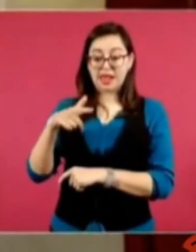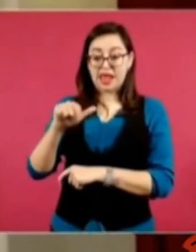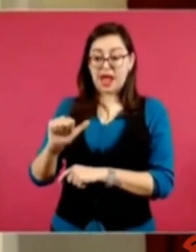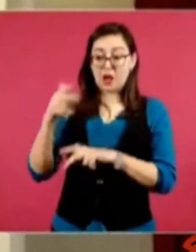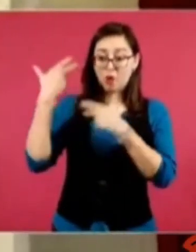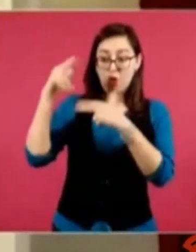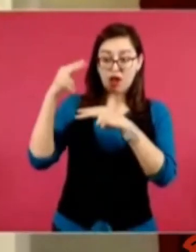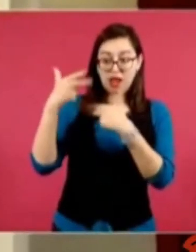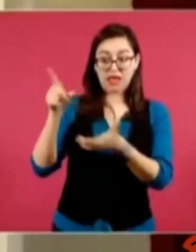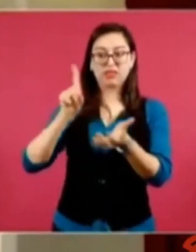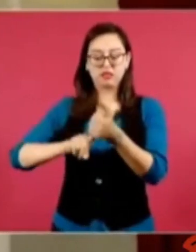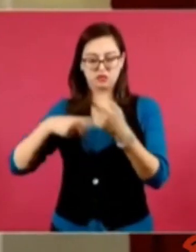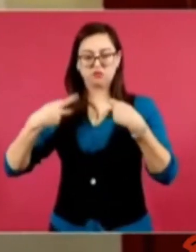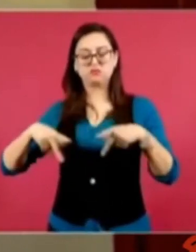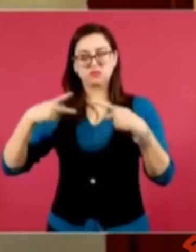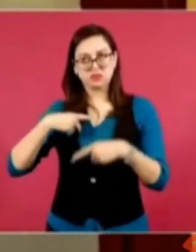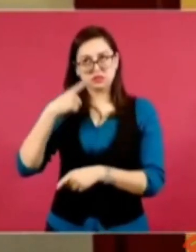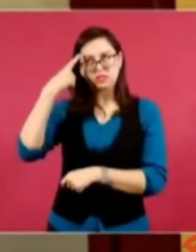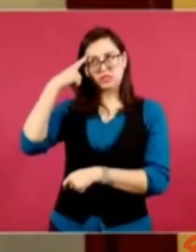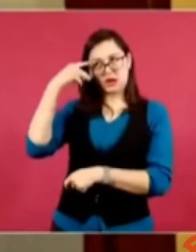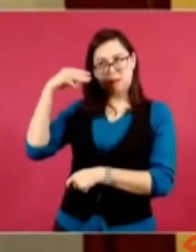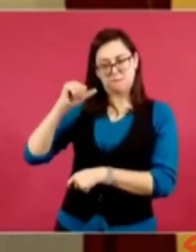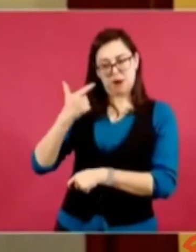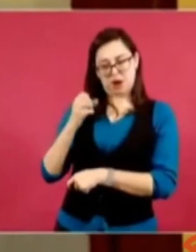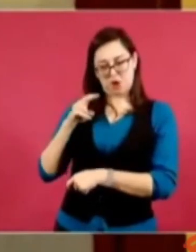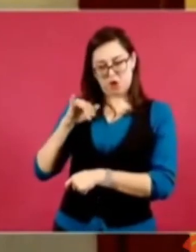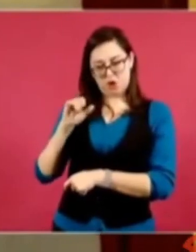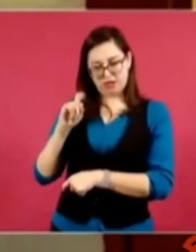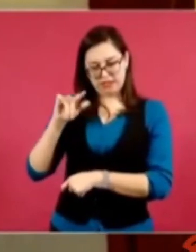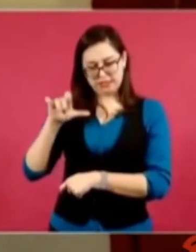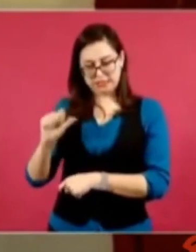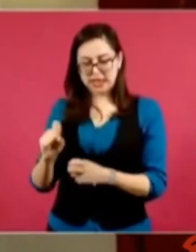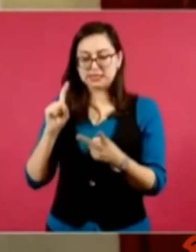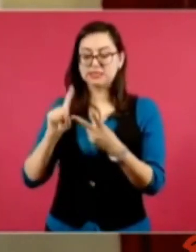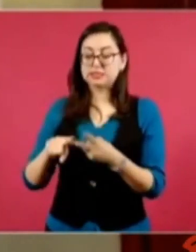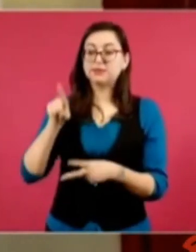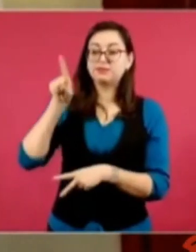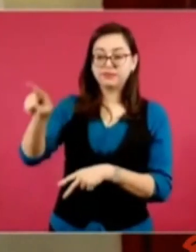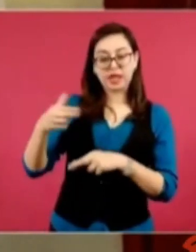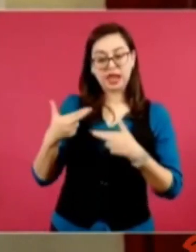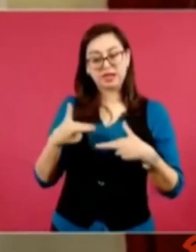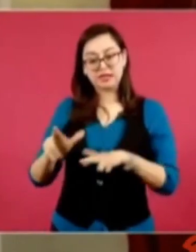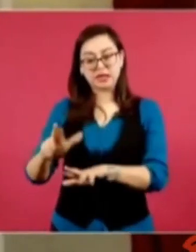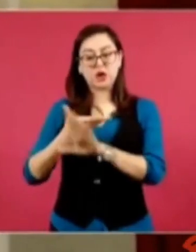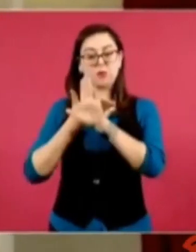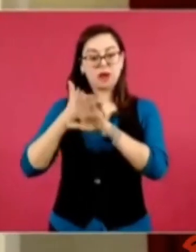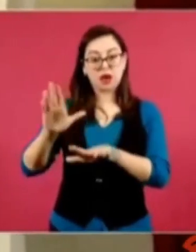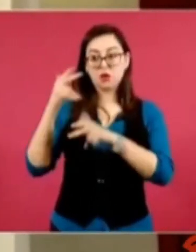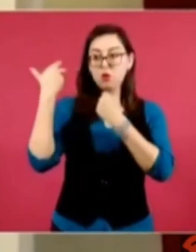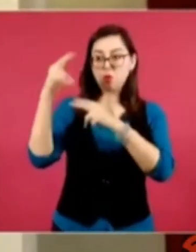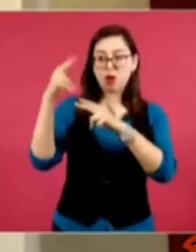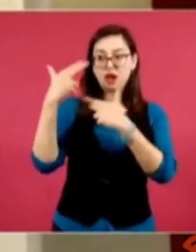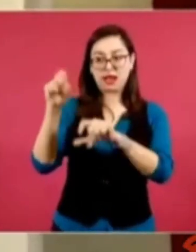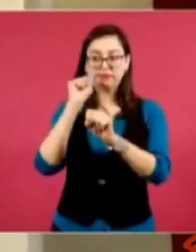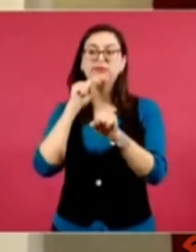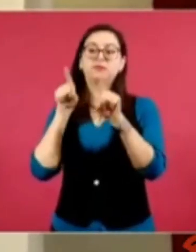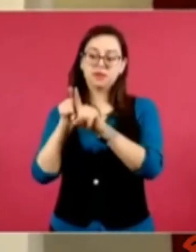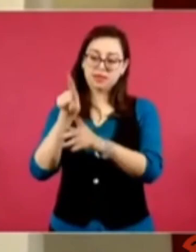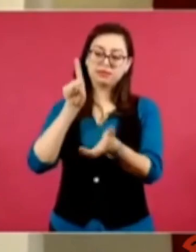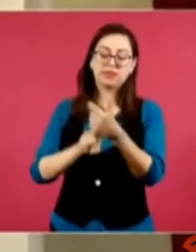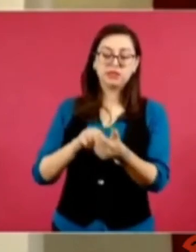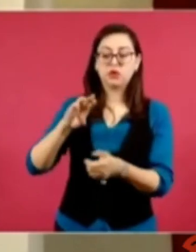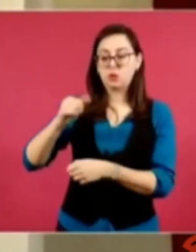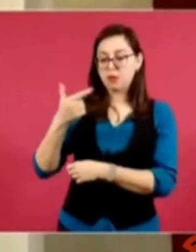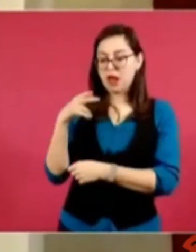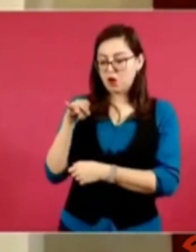magonistas en Río Blanco en la huelga de Río Blanco magonistas con